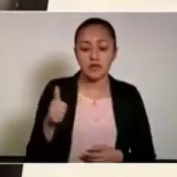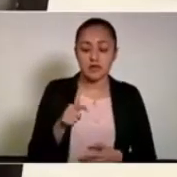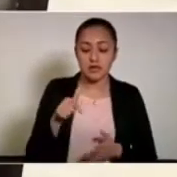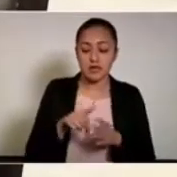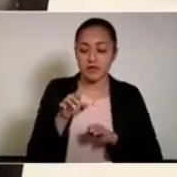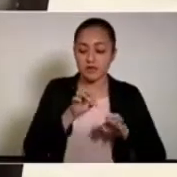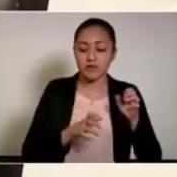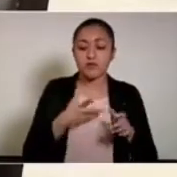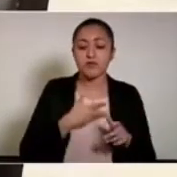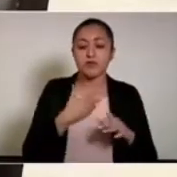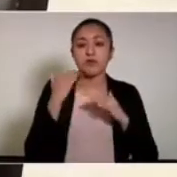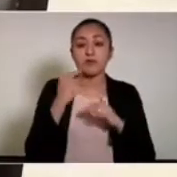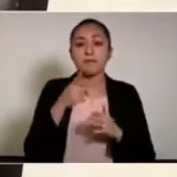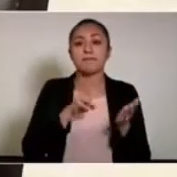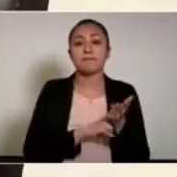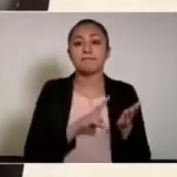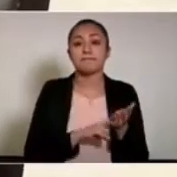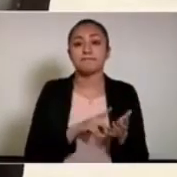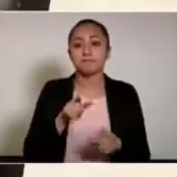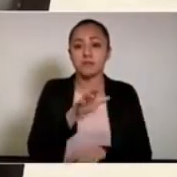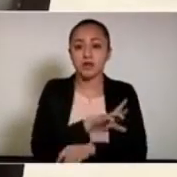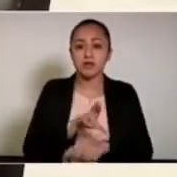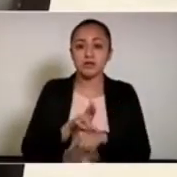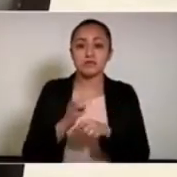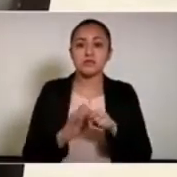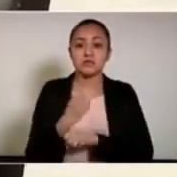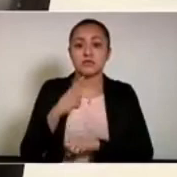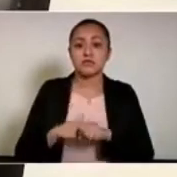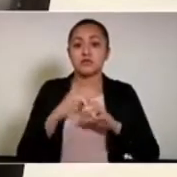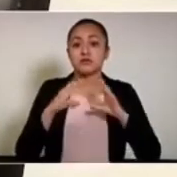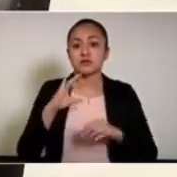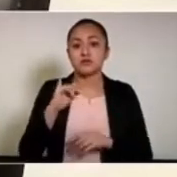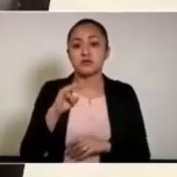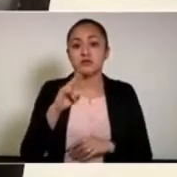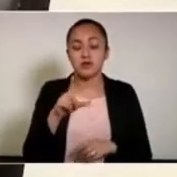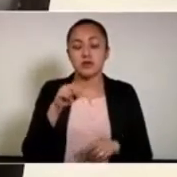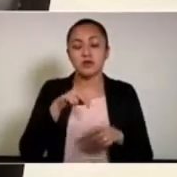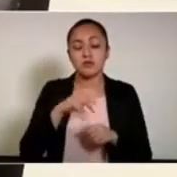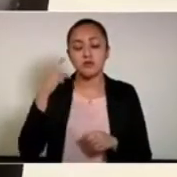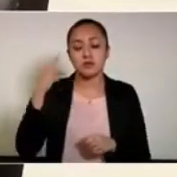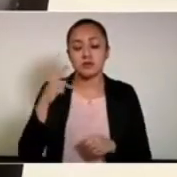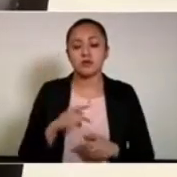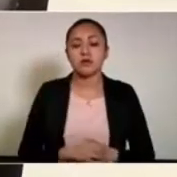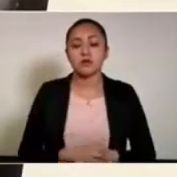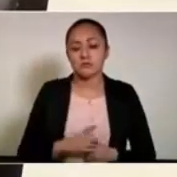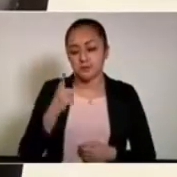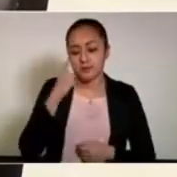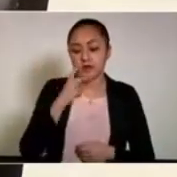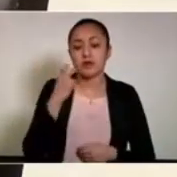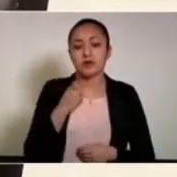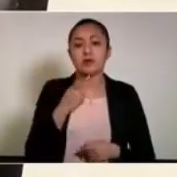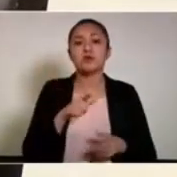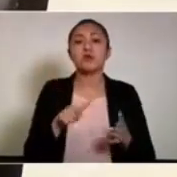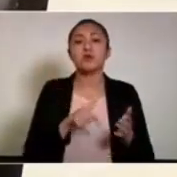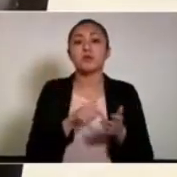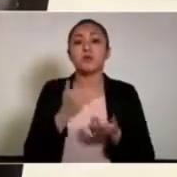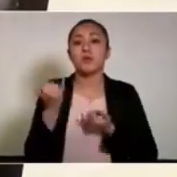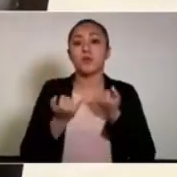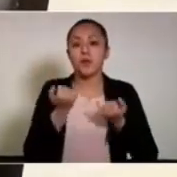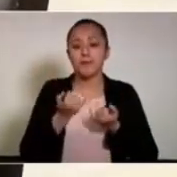deberá contar con un protocolo validado por la Coordinación Estatal de Protección Civil. Para el caso de casinos,